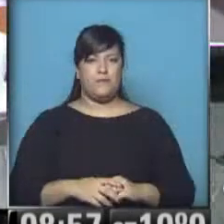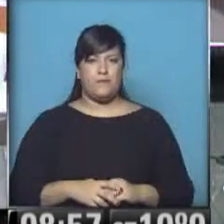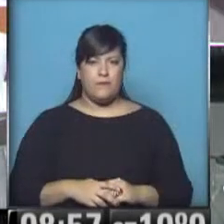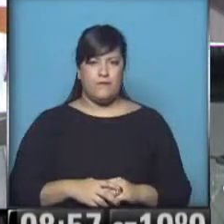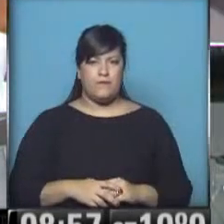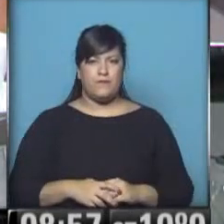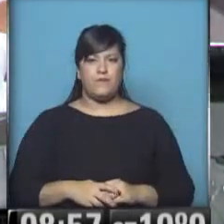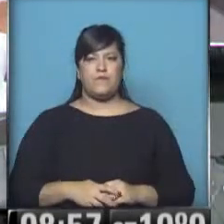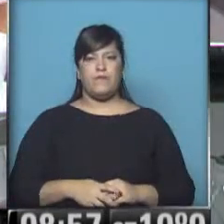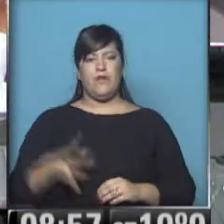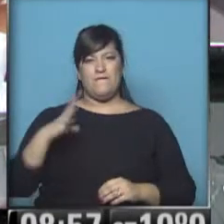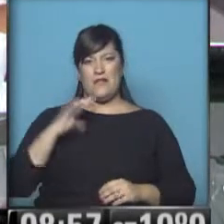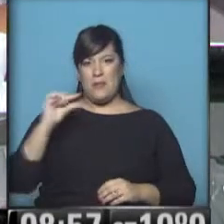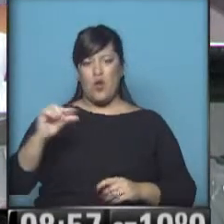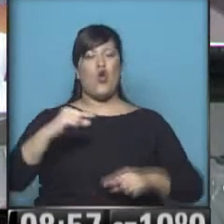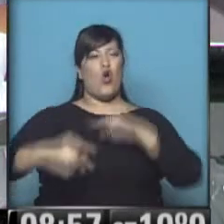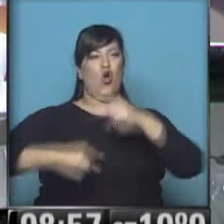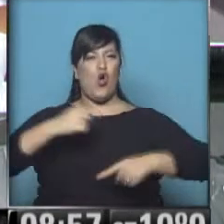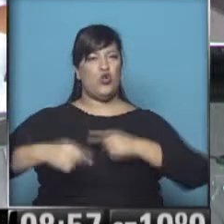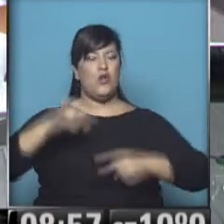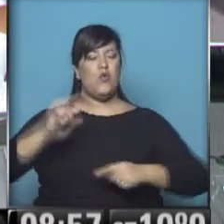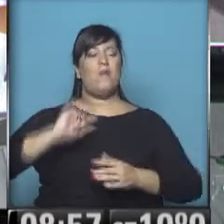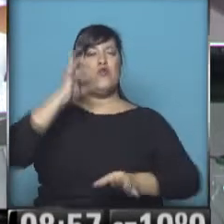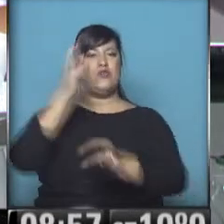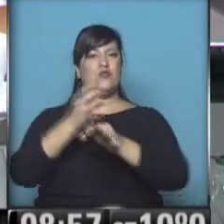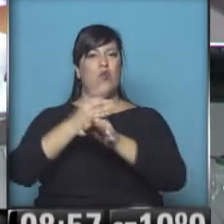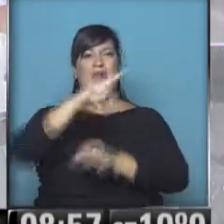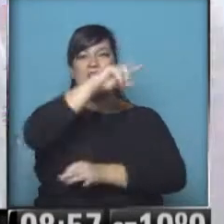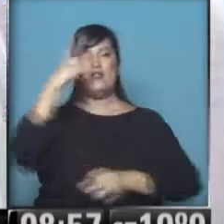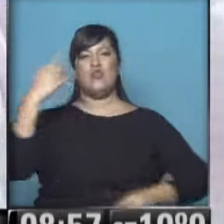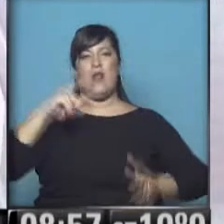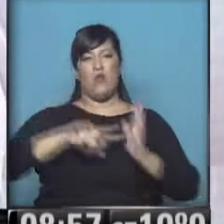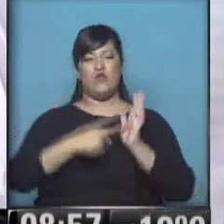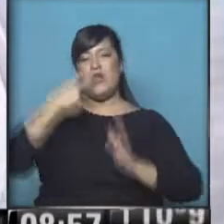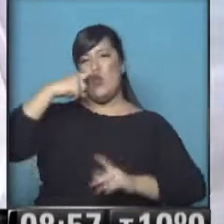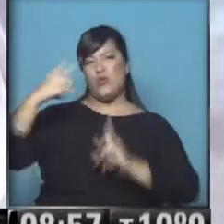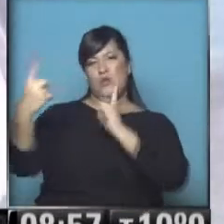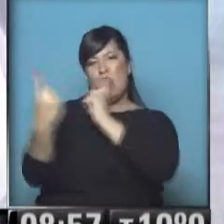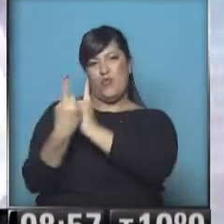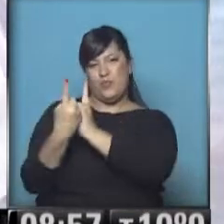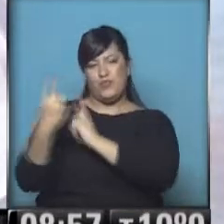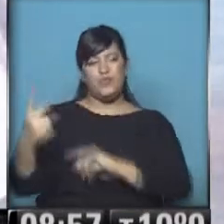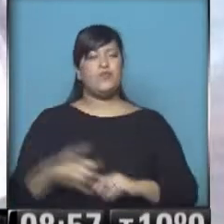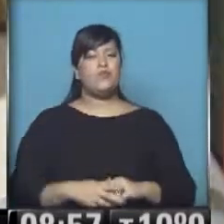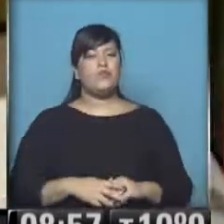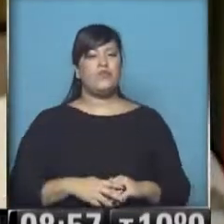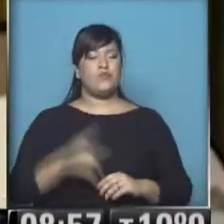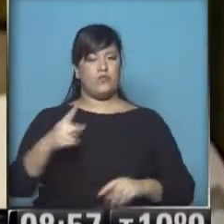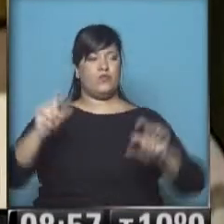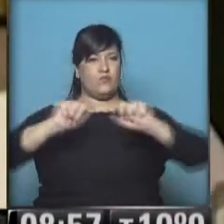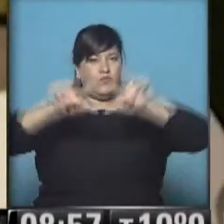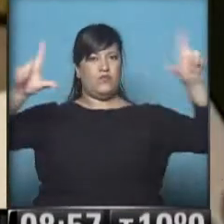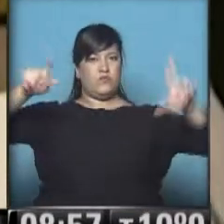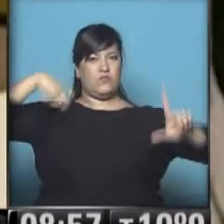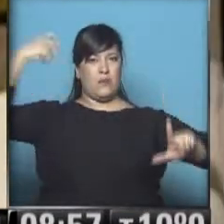Últimos minutos, seguimos allí en el Nacional Buenos Aires. Laura, ver, último contacto. Esta es la imagen, Ale y